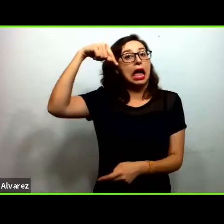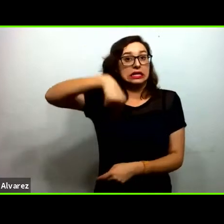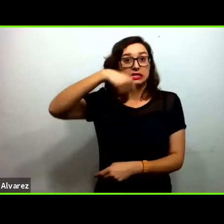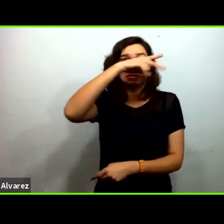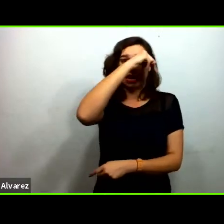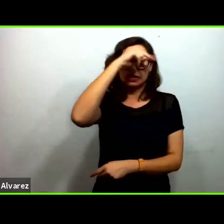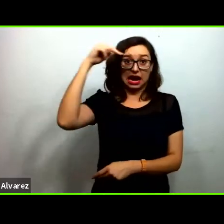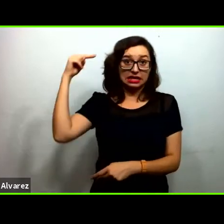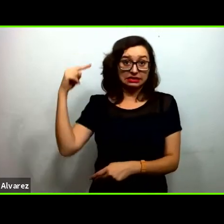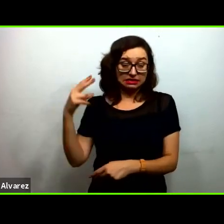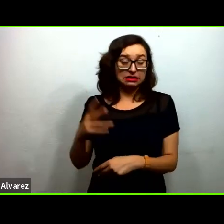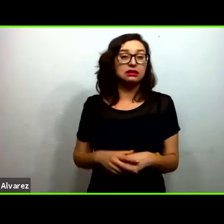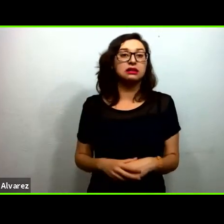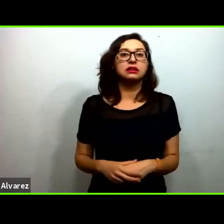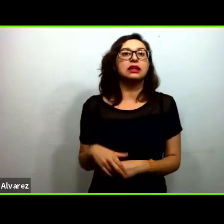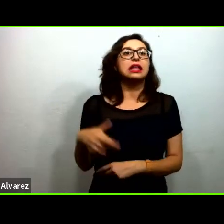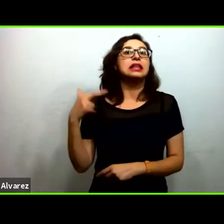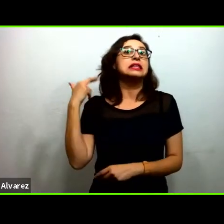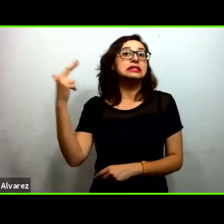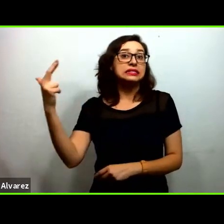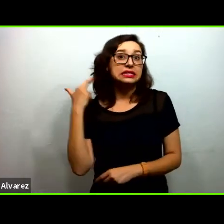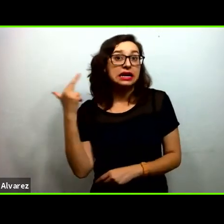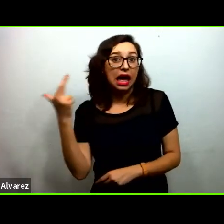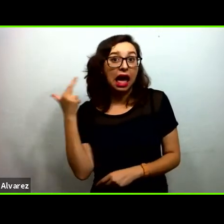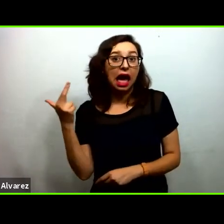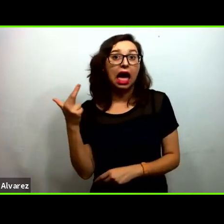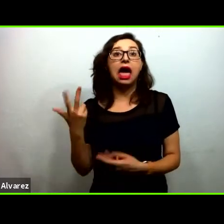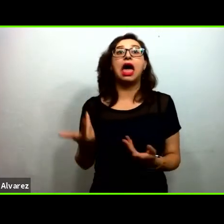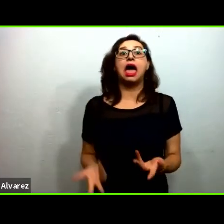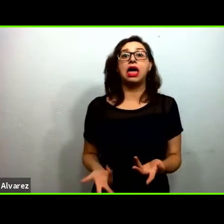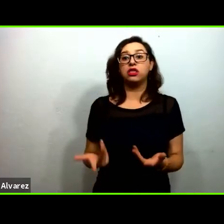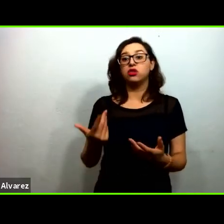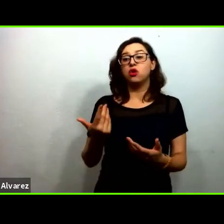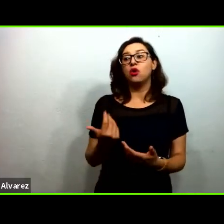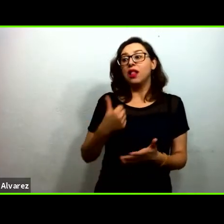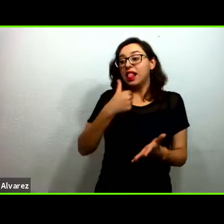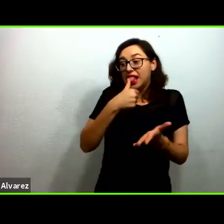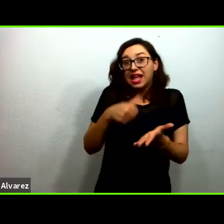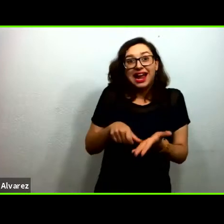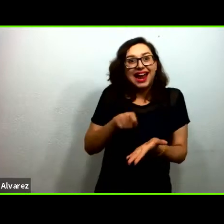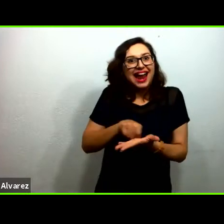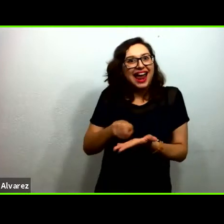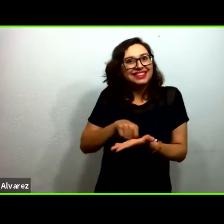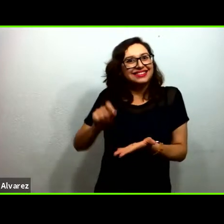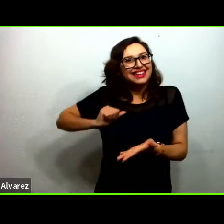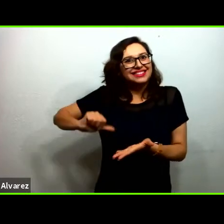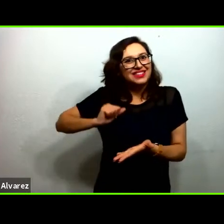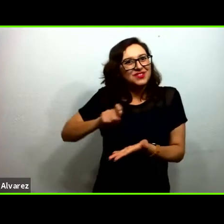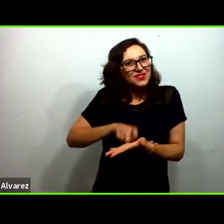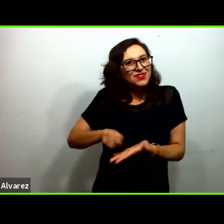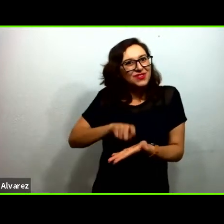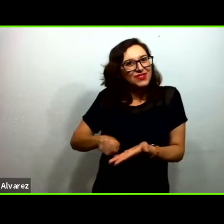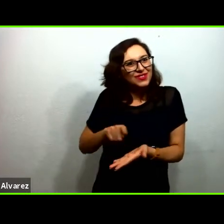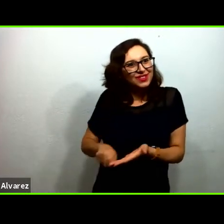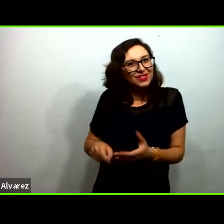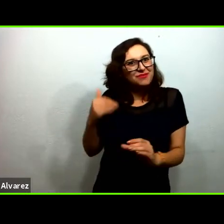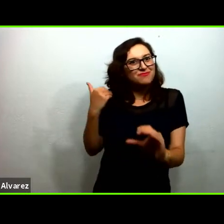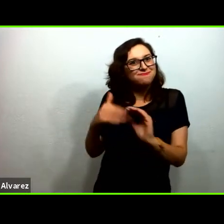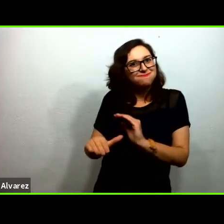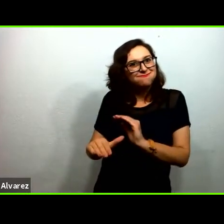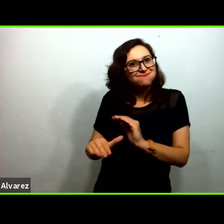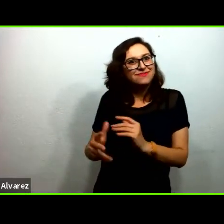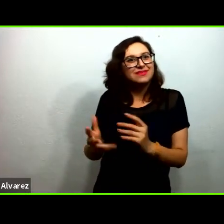usar el radio usar el correo comunitario usar los recados a través de los